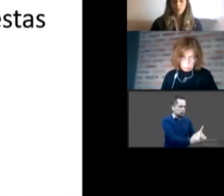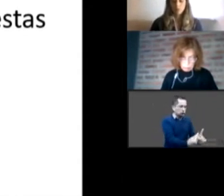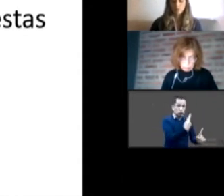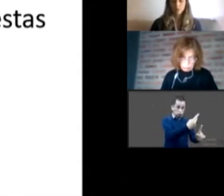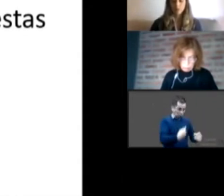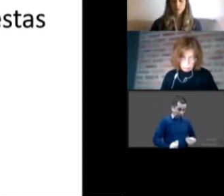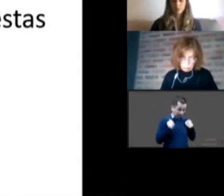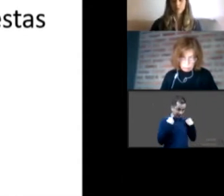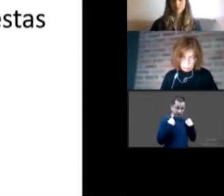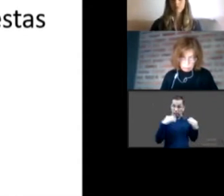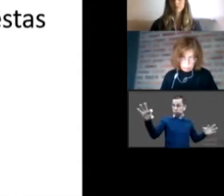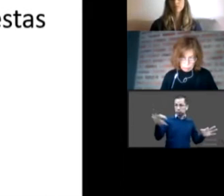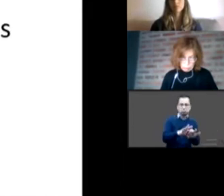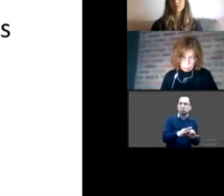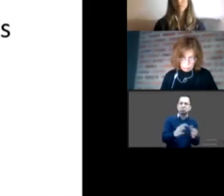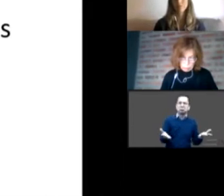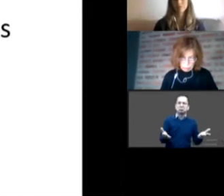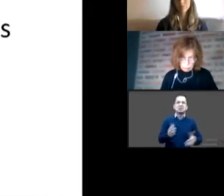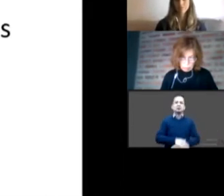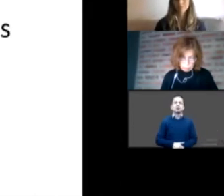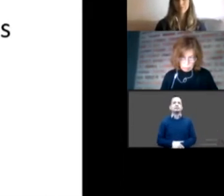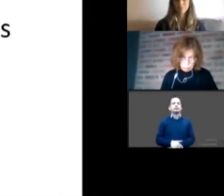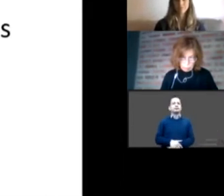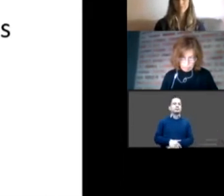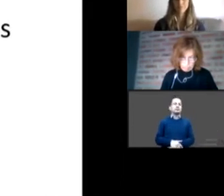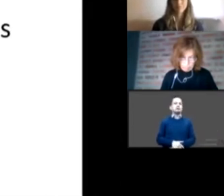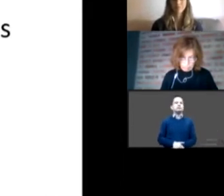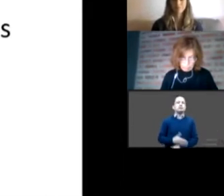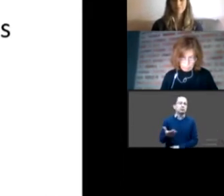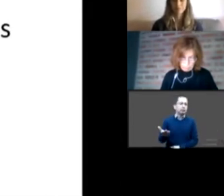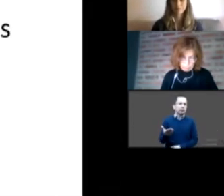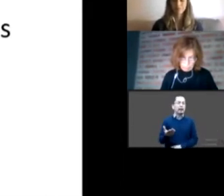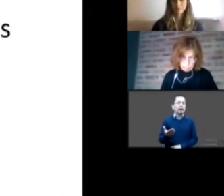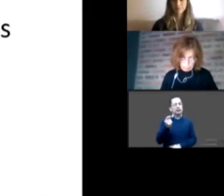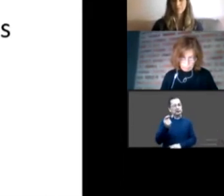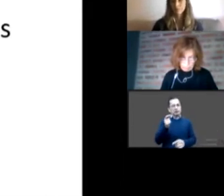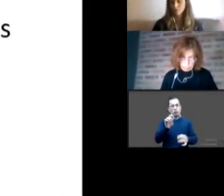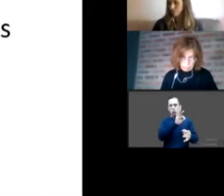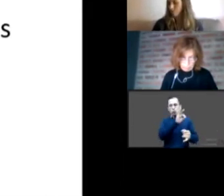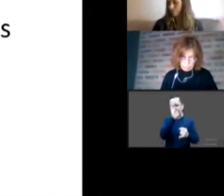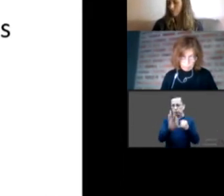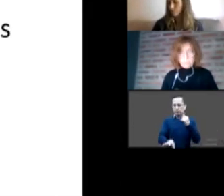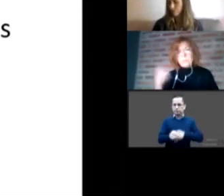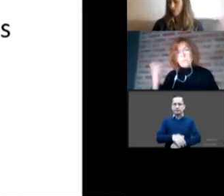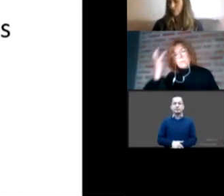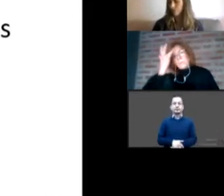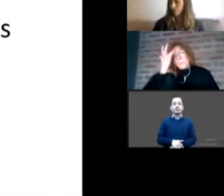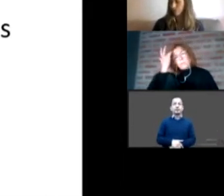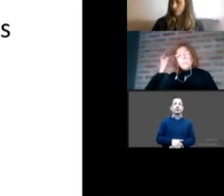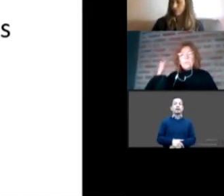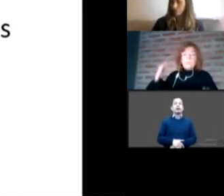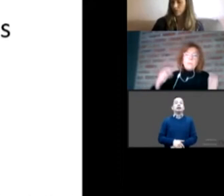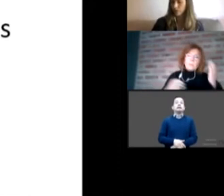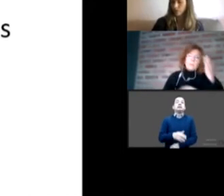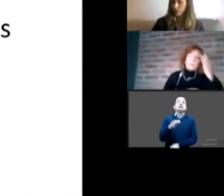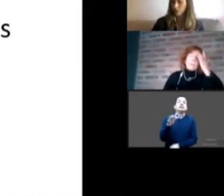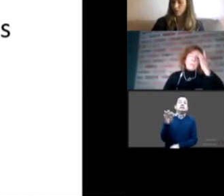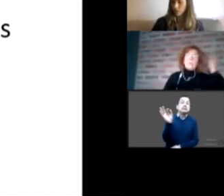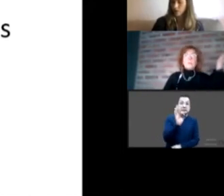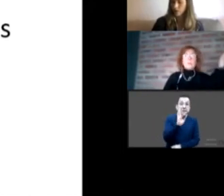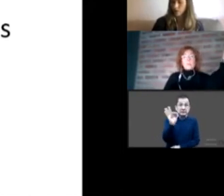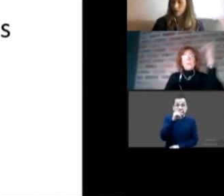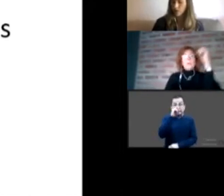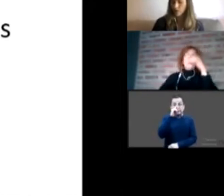que estamos hablando entonces ya para cerrar mientras más tardías e incoherentes